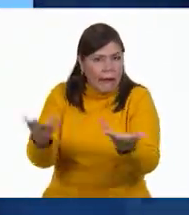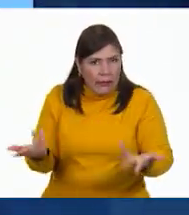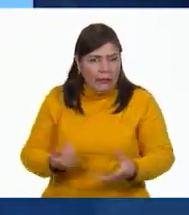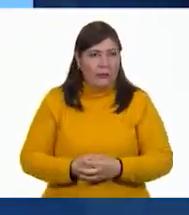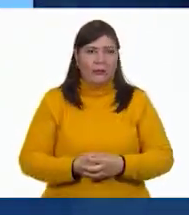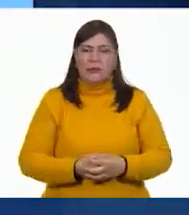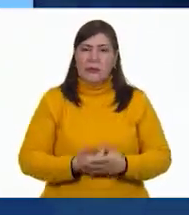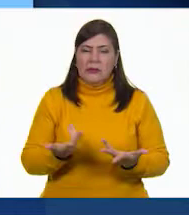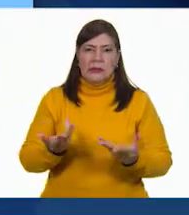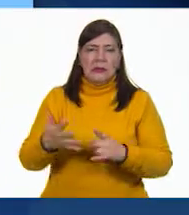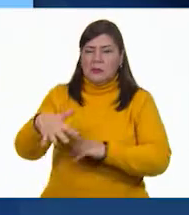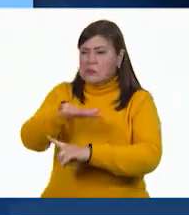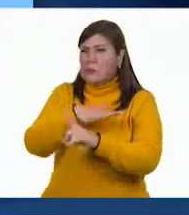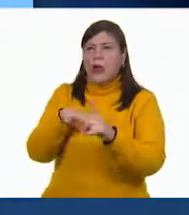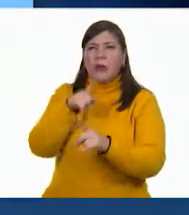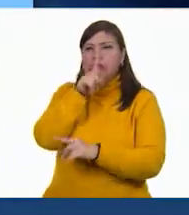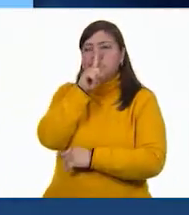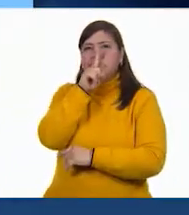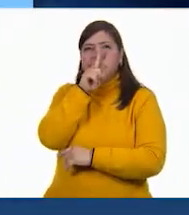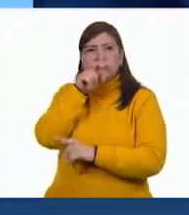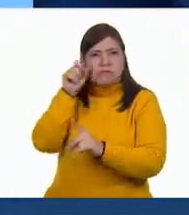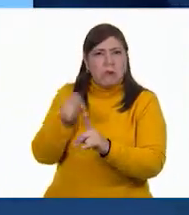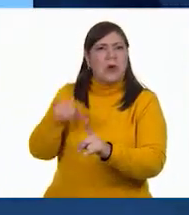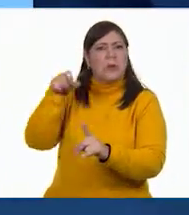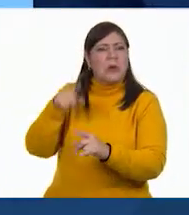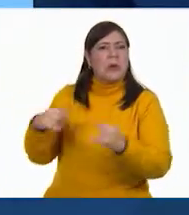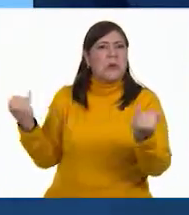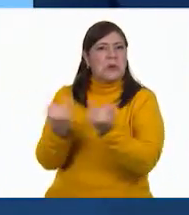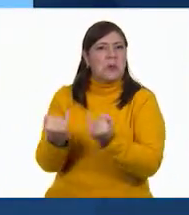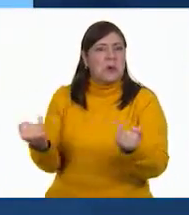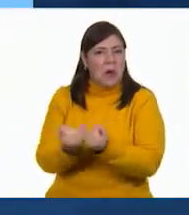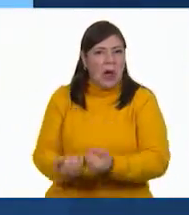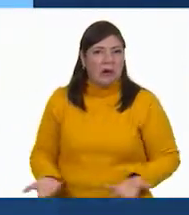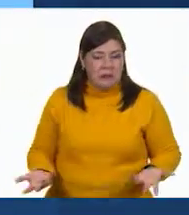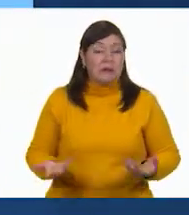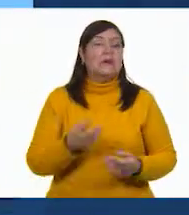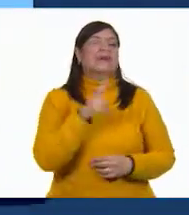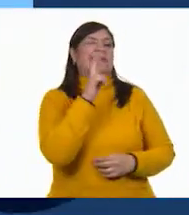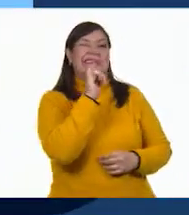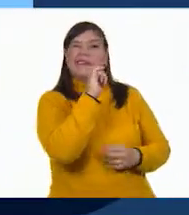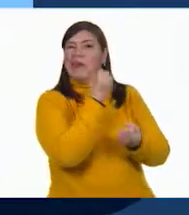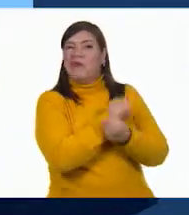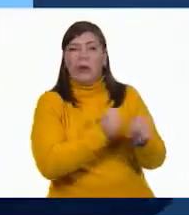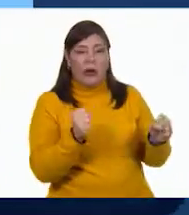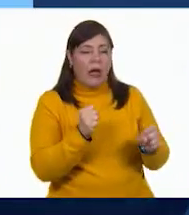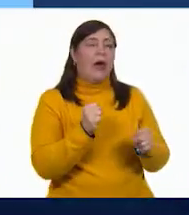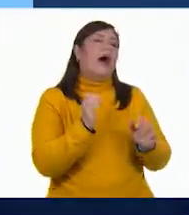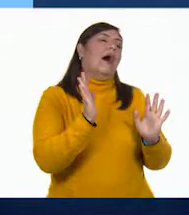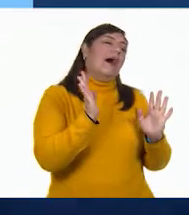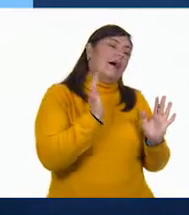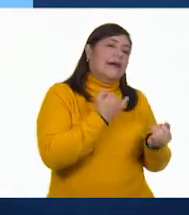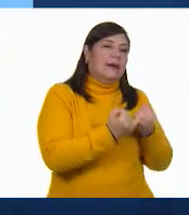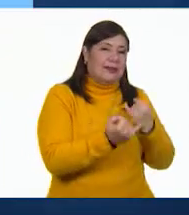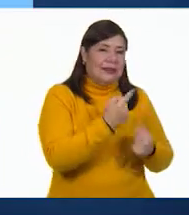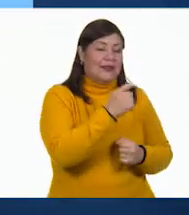Todo sería igual. Oh, sería muy aburrido. Afortunadamente hiciste la sorpresa de